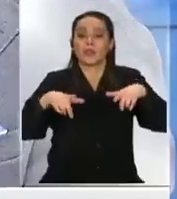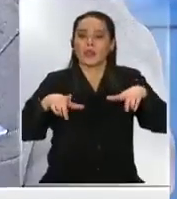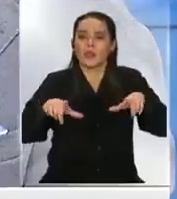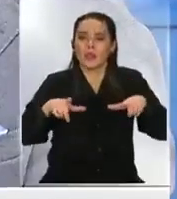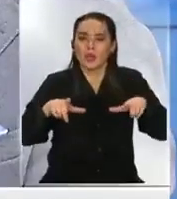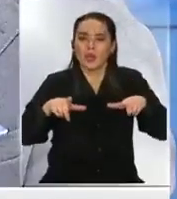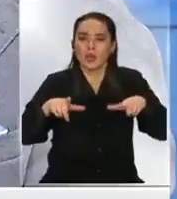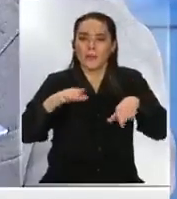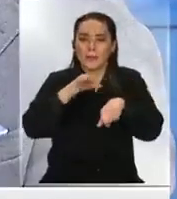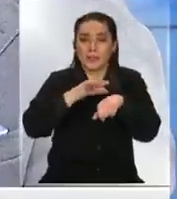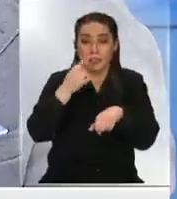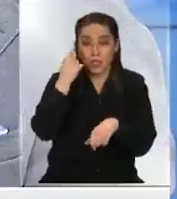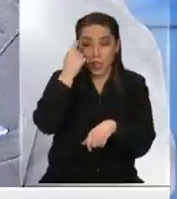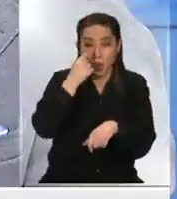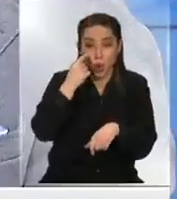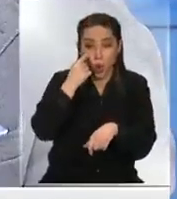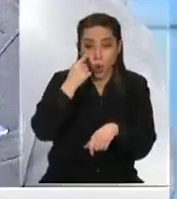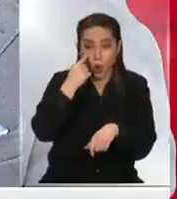popular